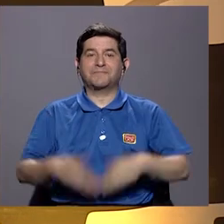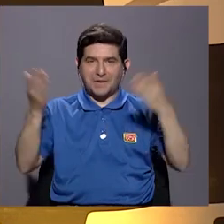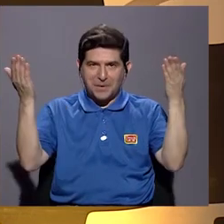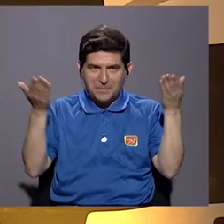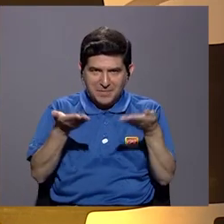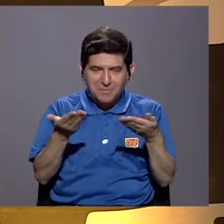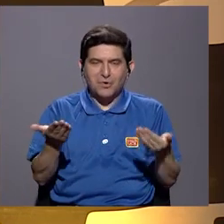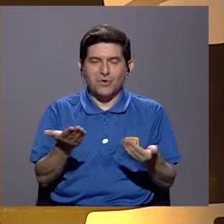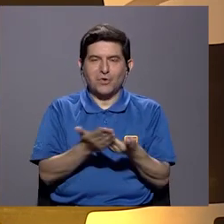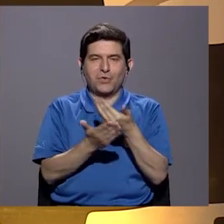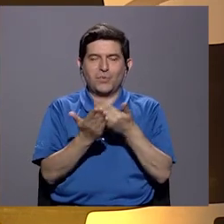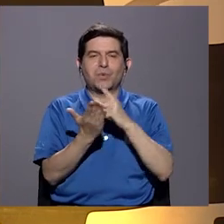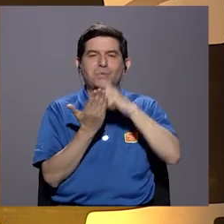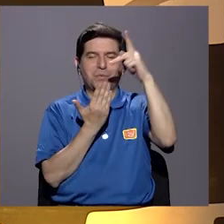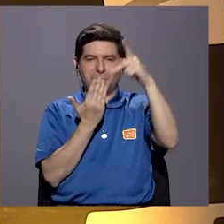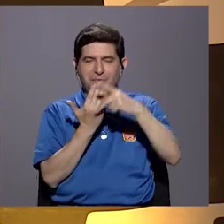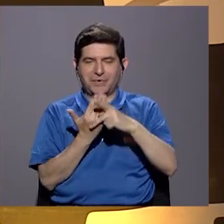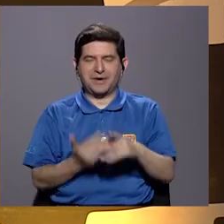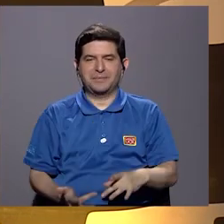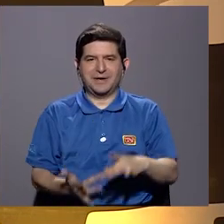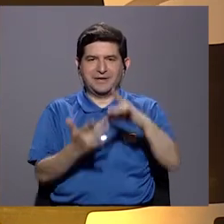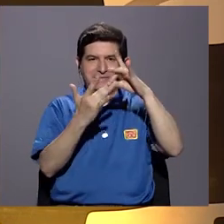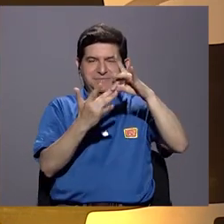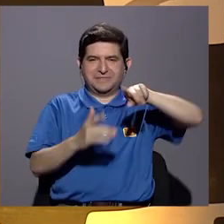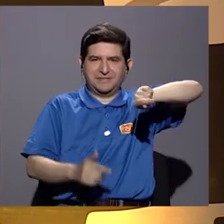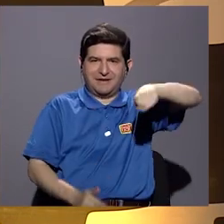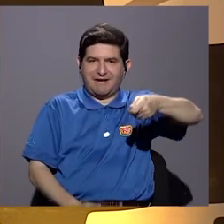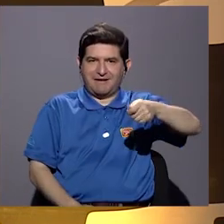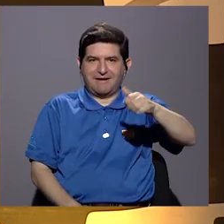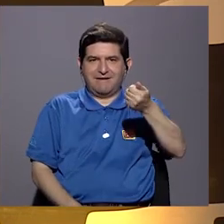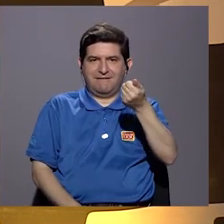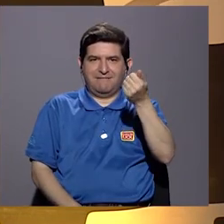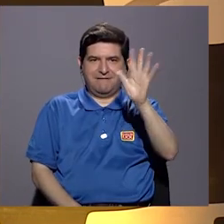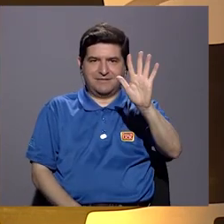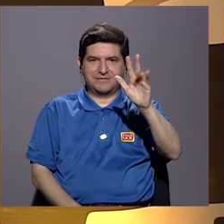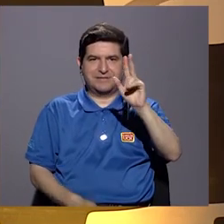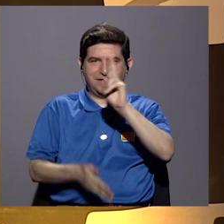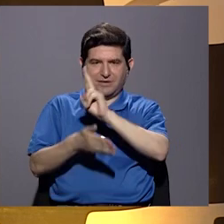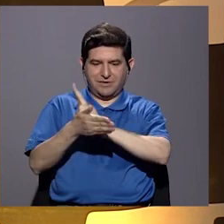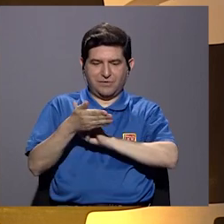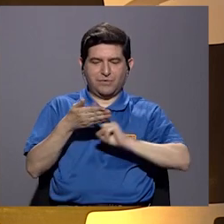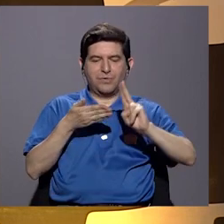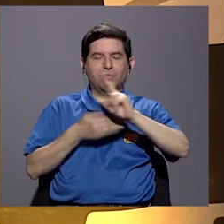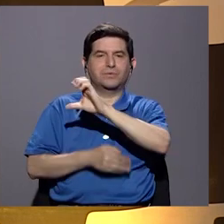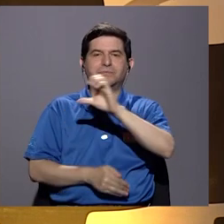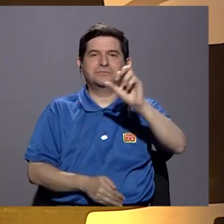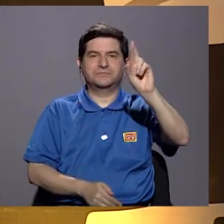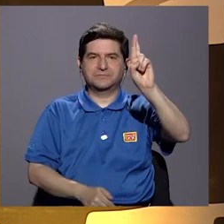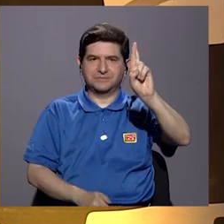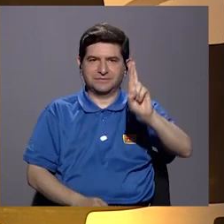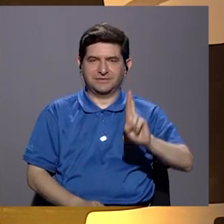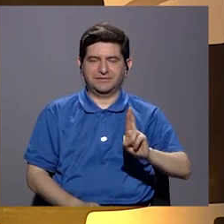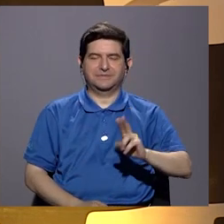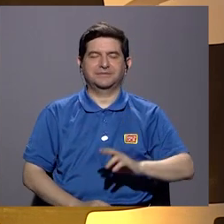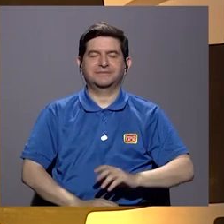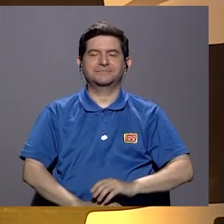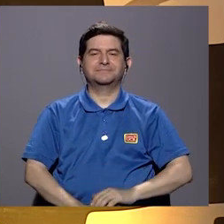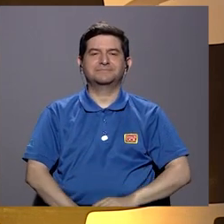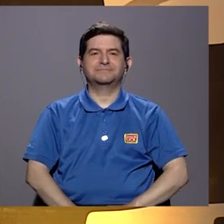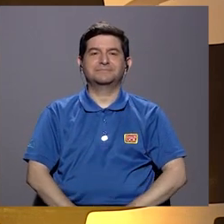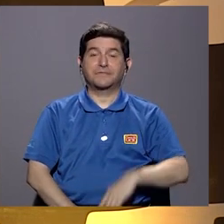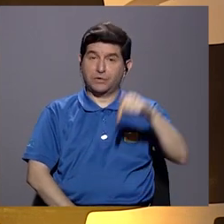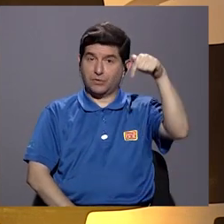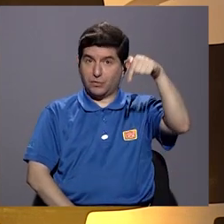Bienvenidos a un nuevo espacio de especiales de Canal 15 de la Universidad de Costa Rica.